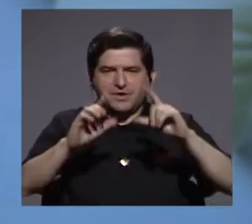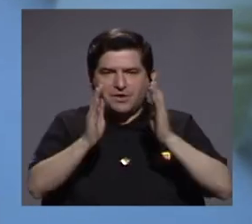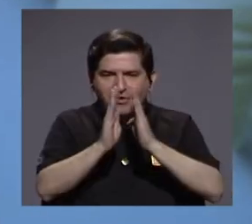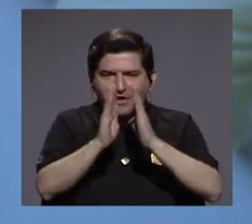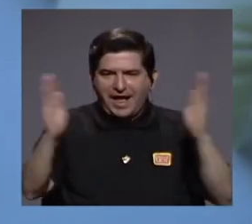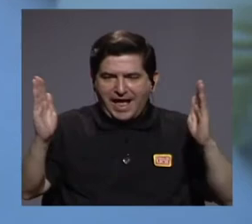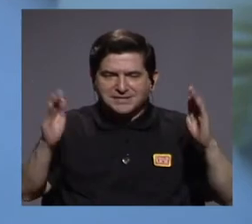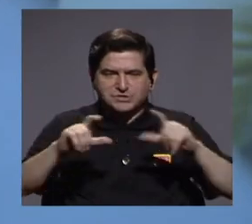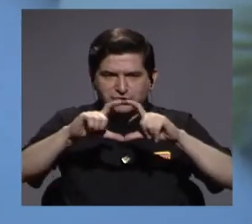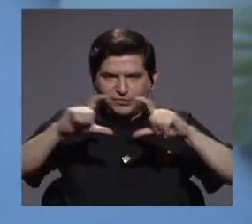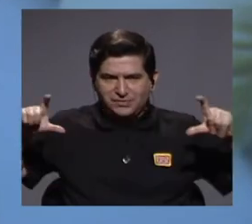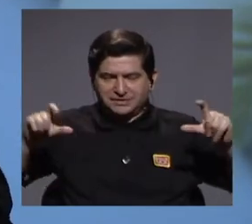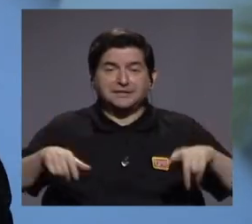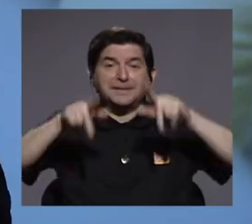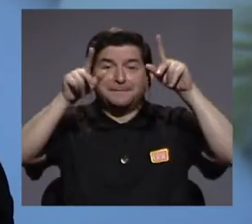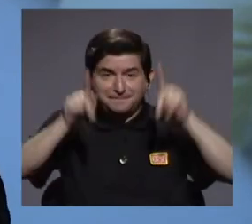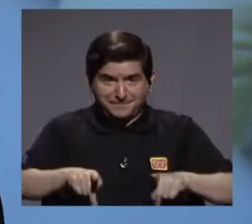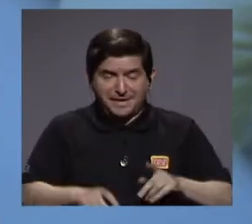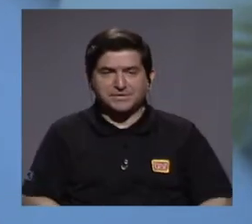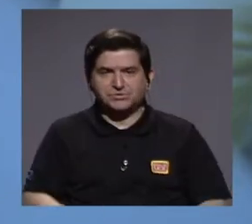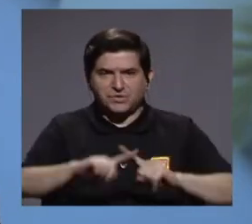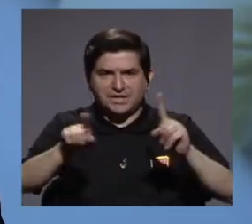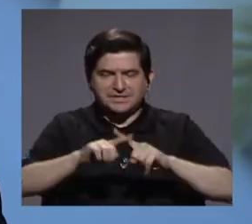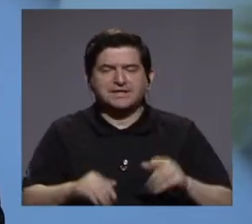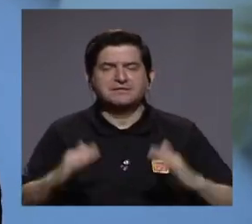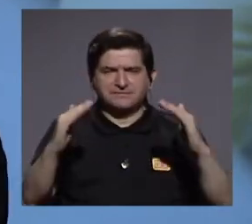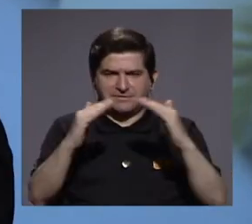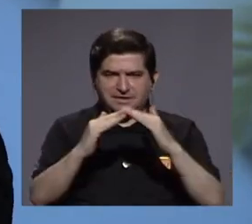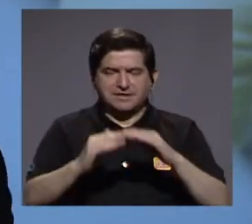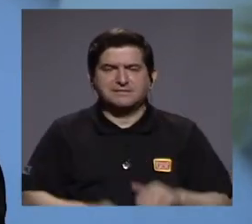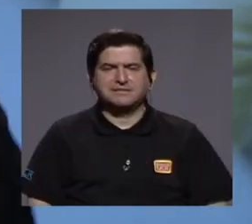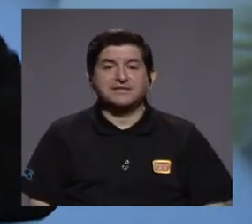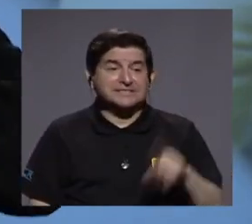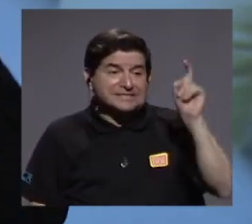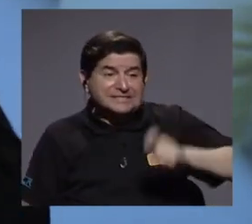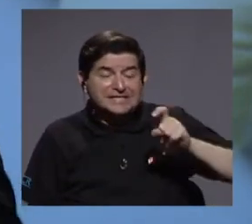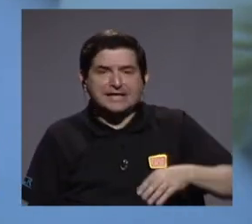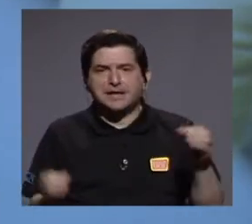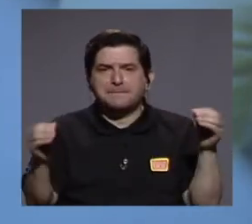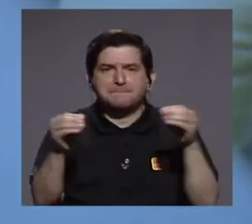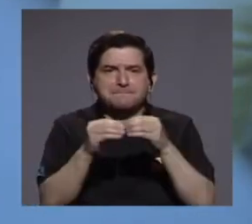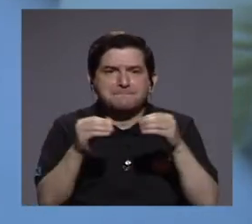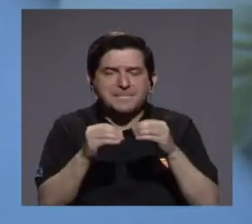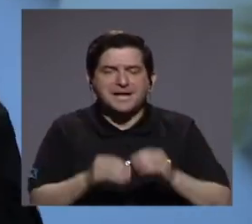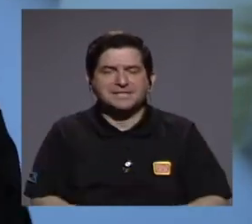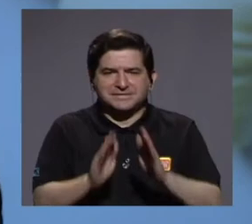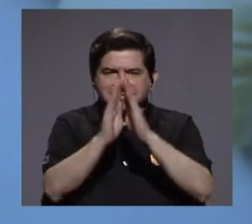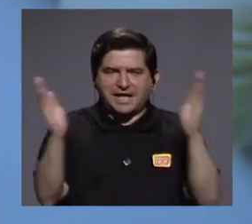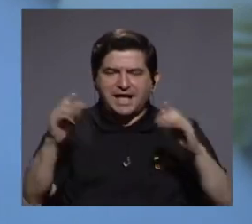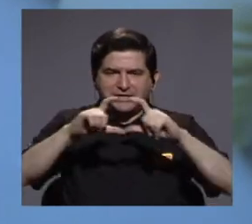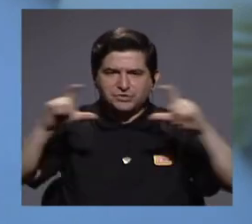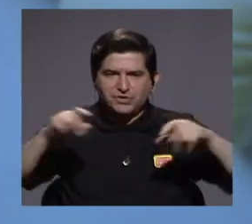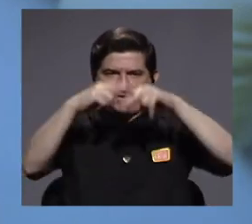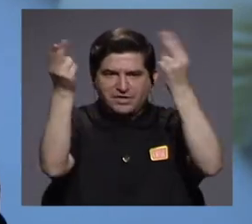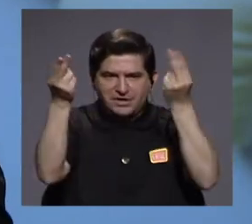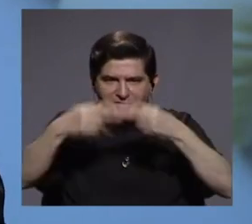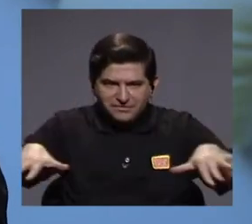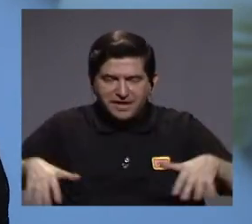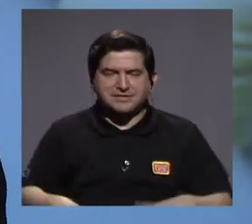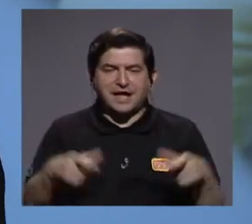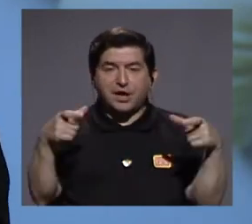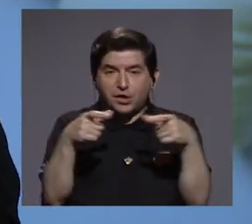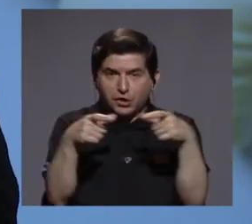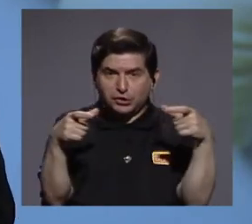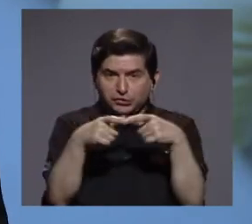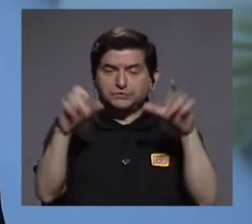Muchas personas en los hogares pues ocupaban muchísimo mayor ancho de banda, mayor conectividad para